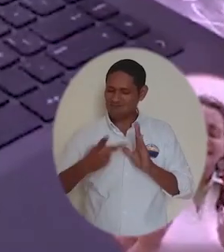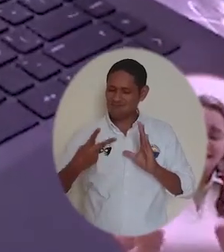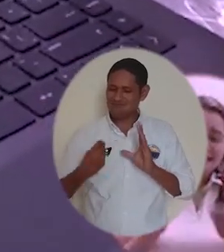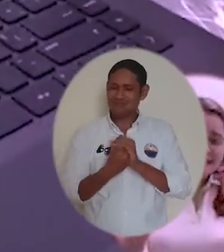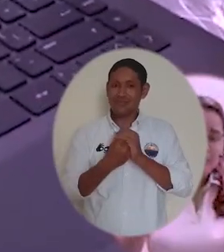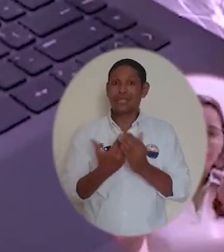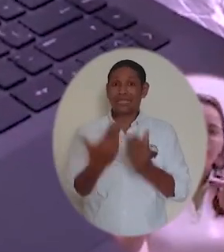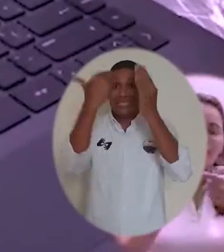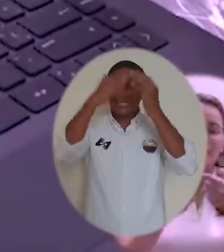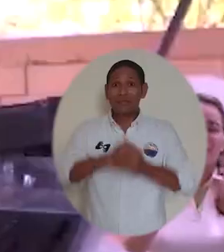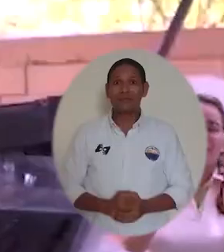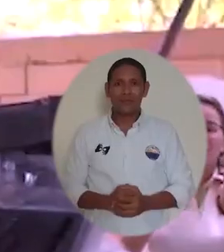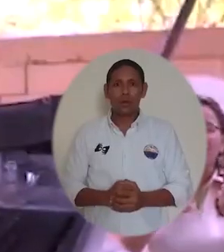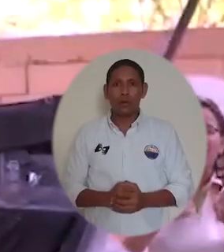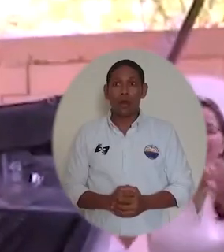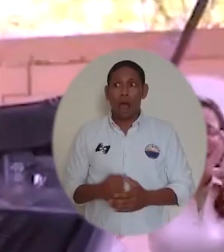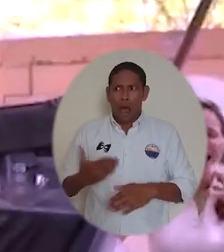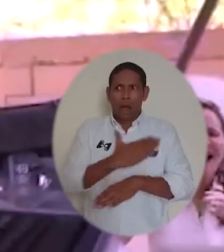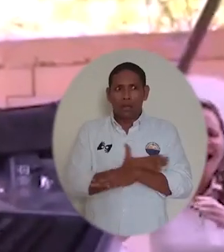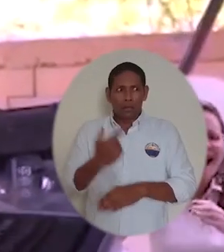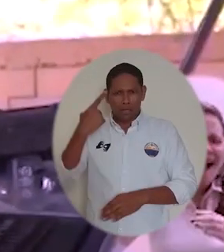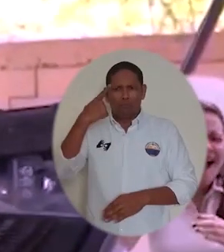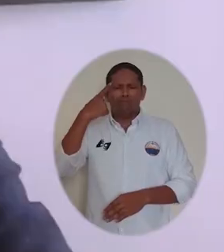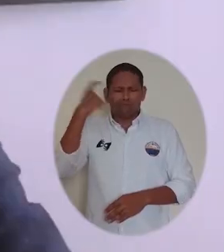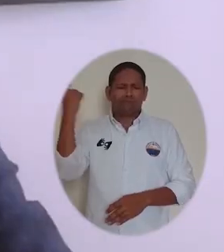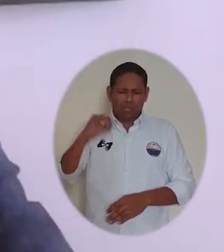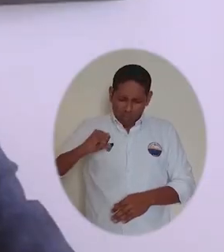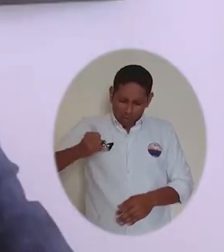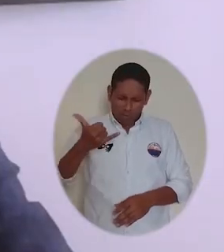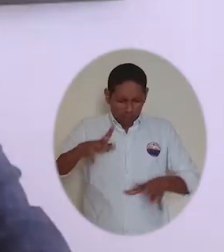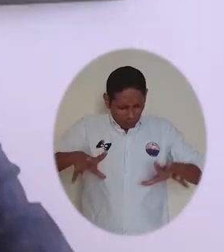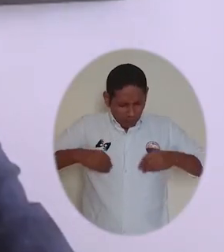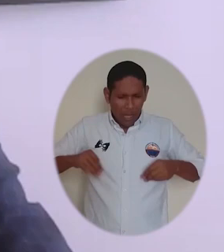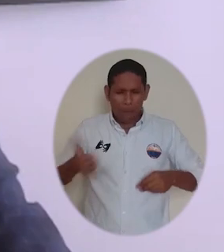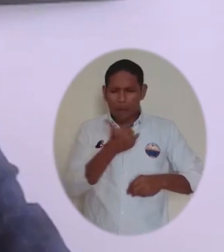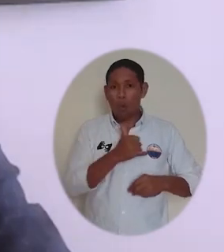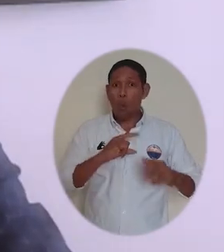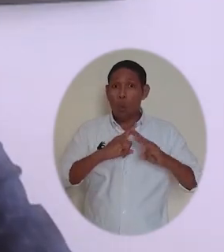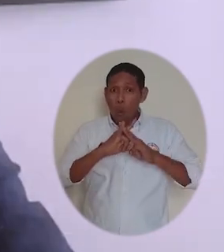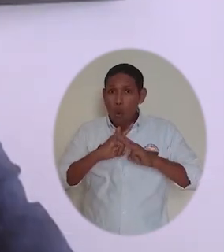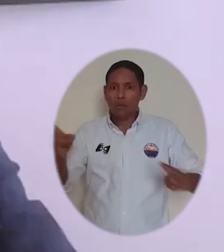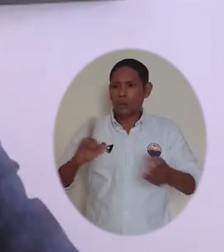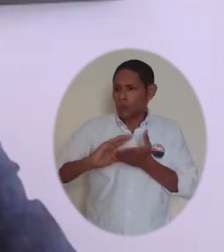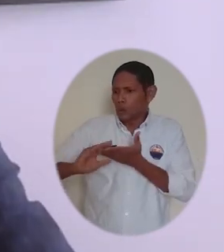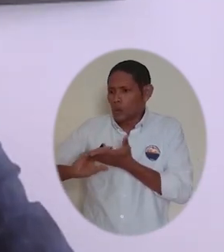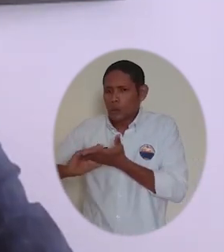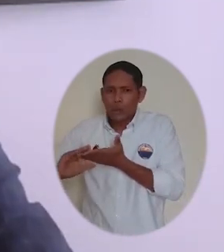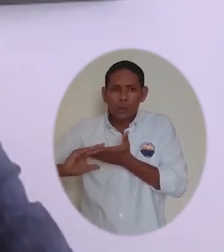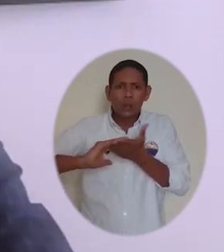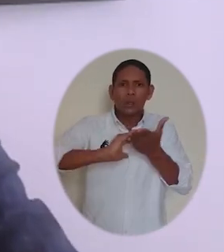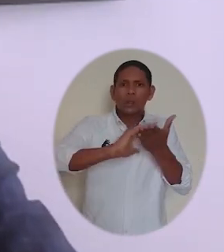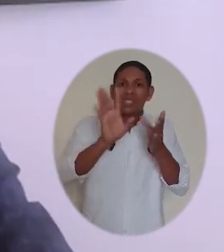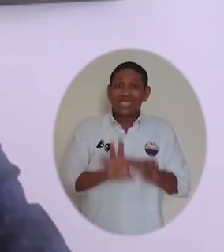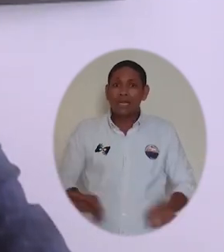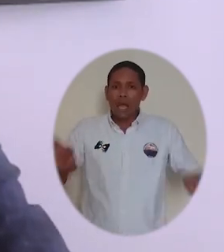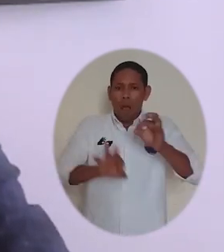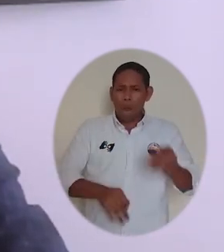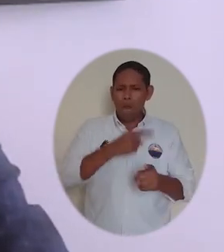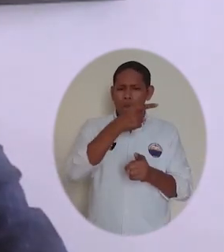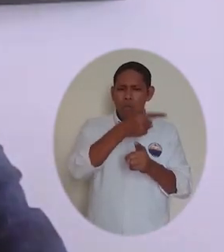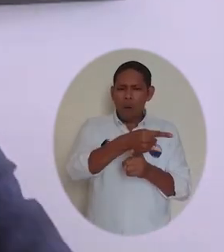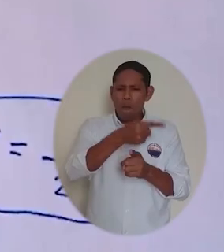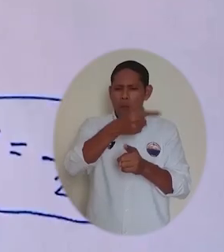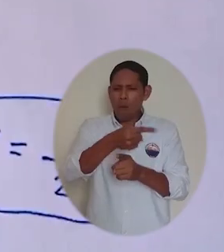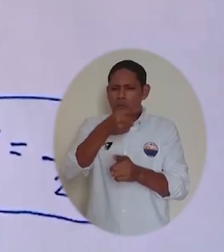y es que aceptamos el reto pues fue una de las soluciones que ha dado nuestra universidad a fin de